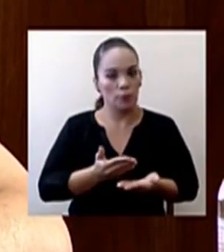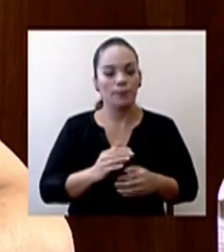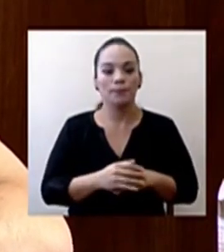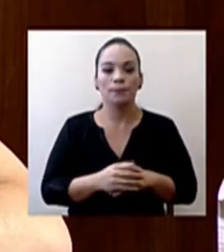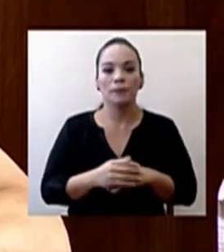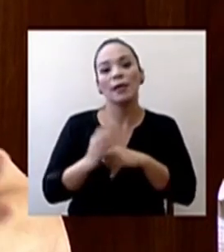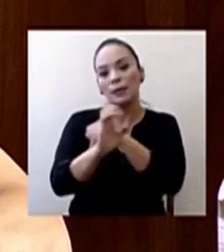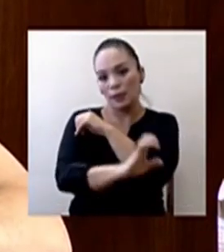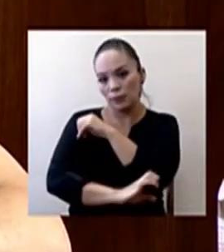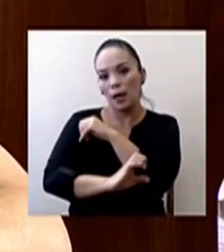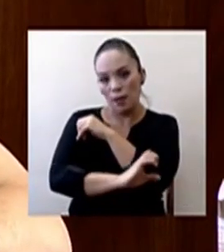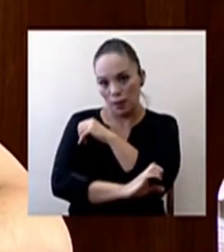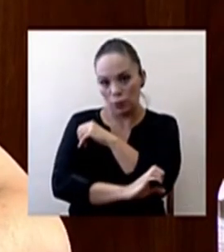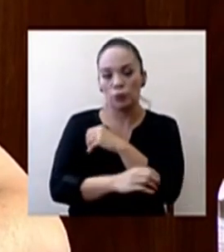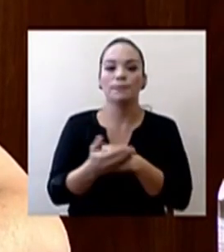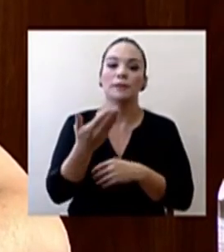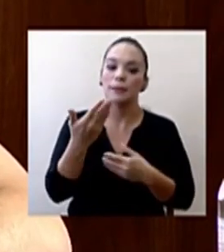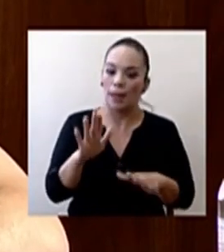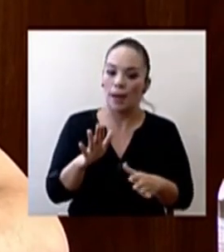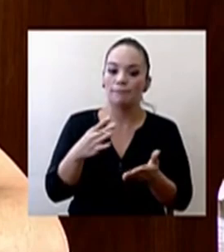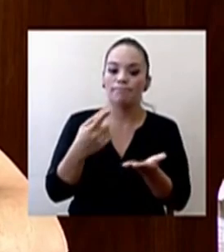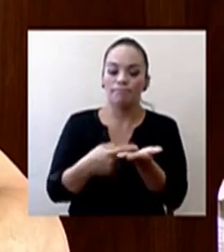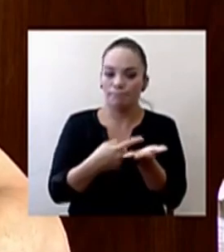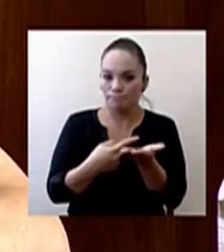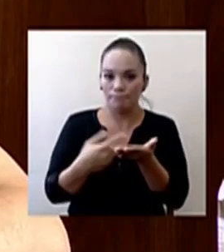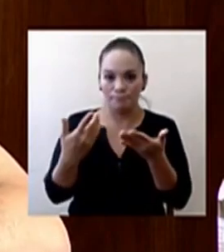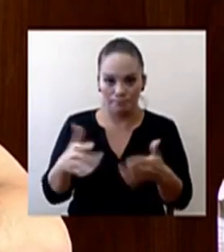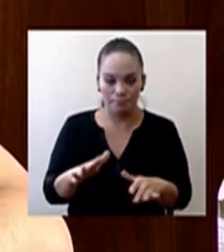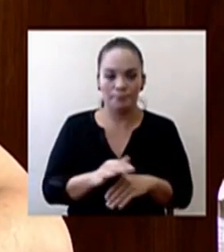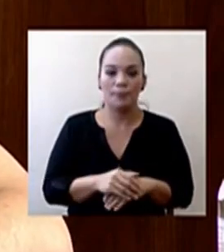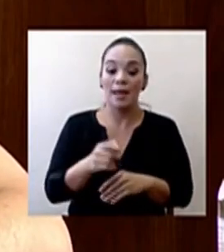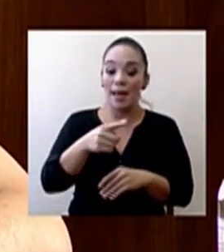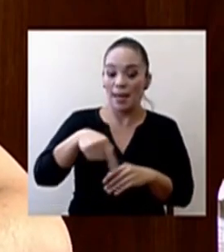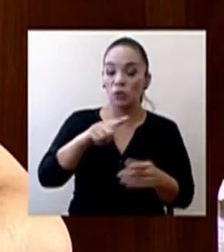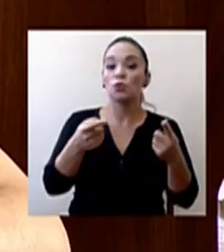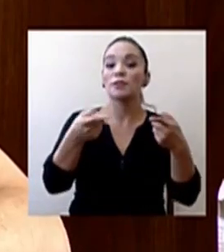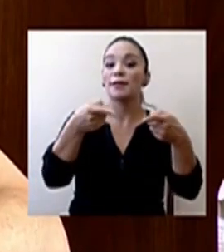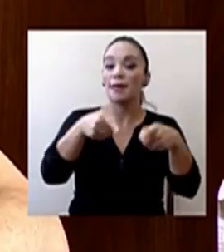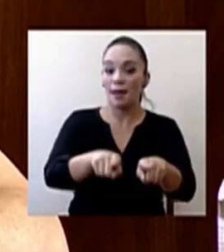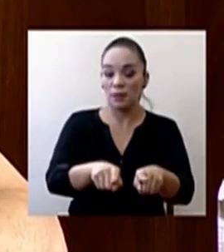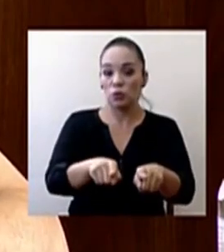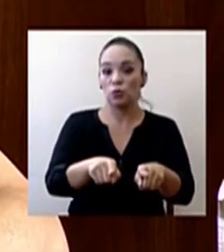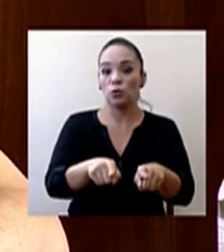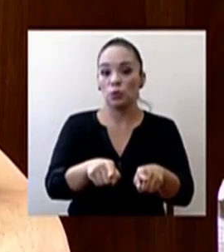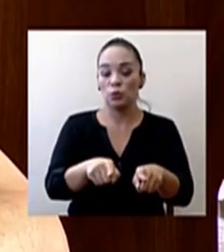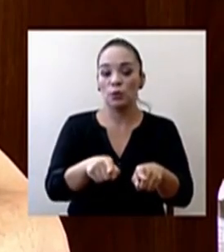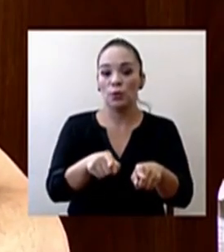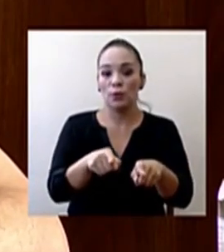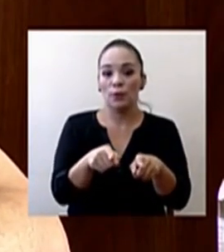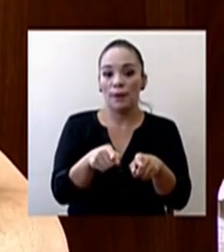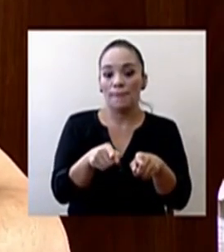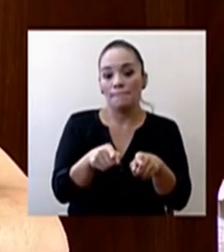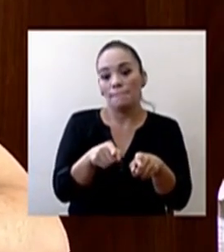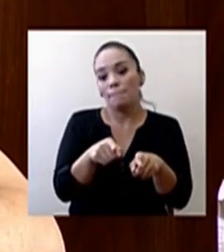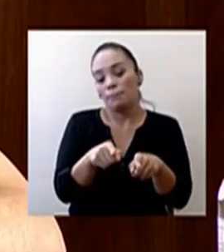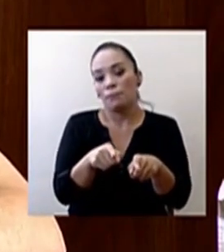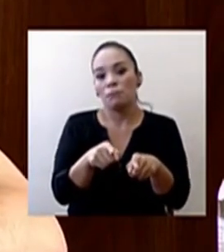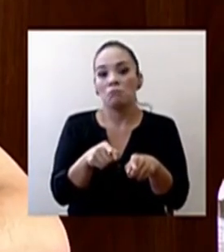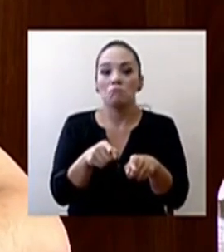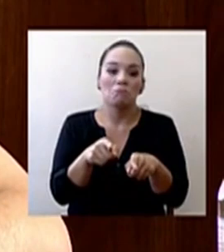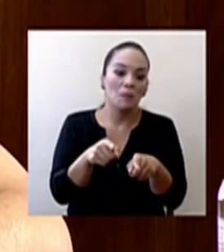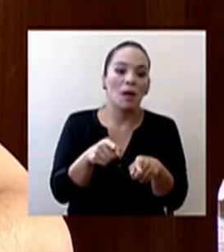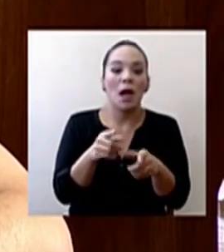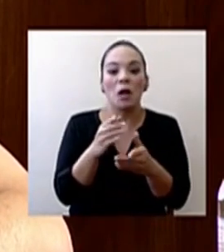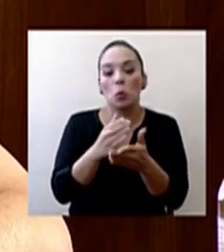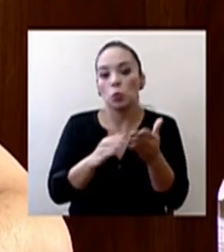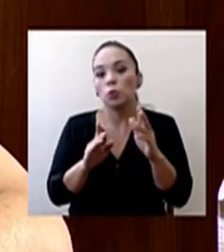Que los hablamos. De esos casos, pues, se han detonado o han aparecido casos